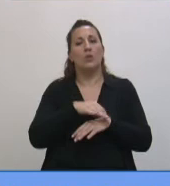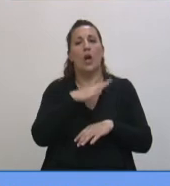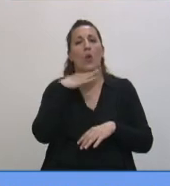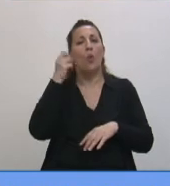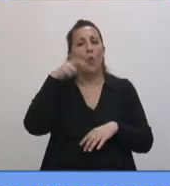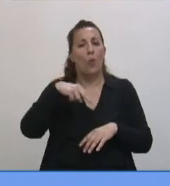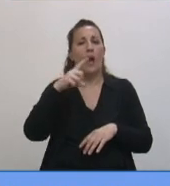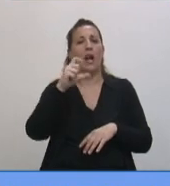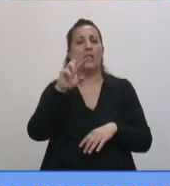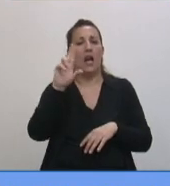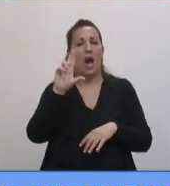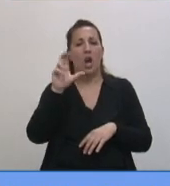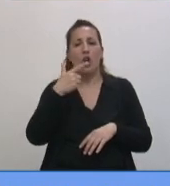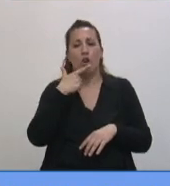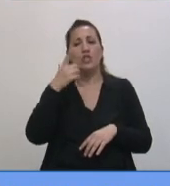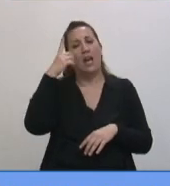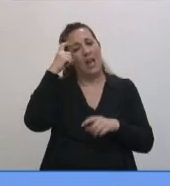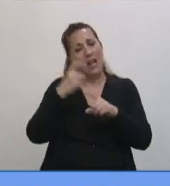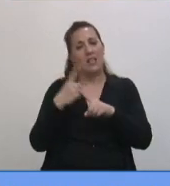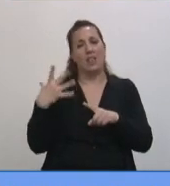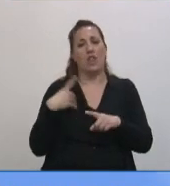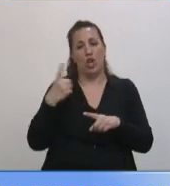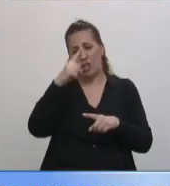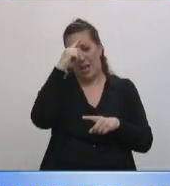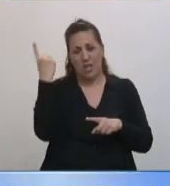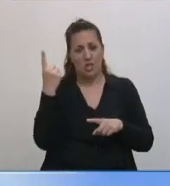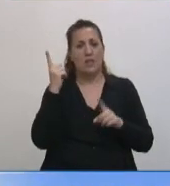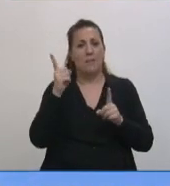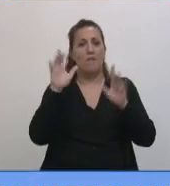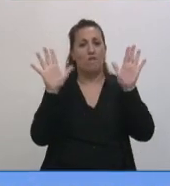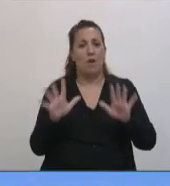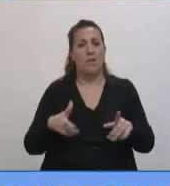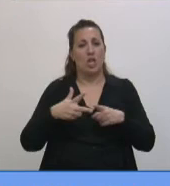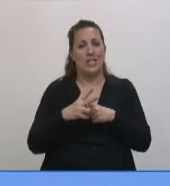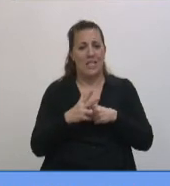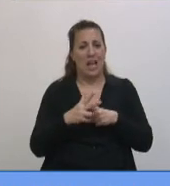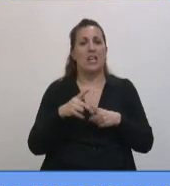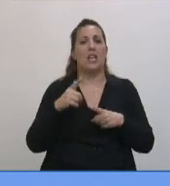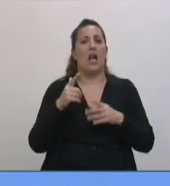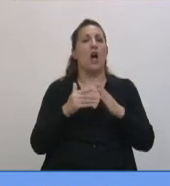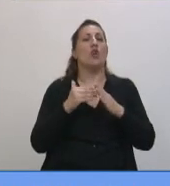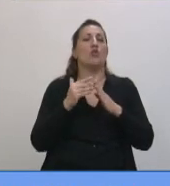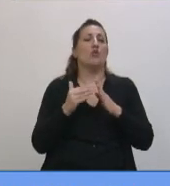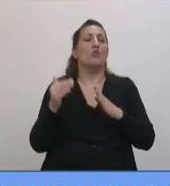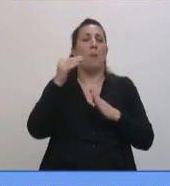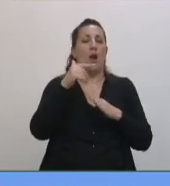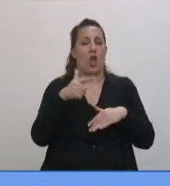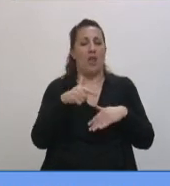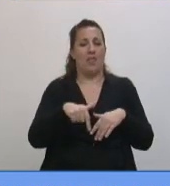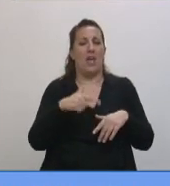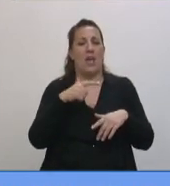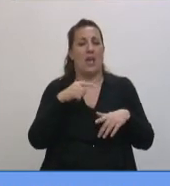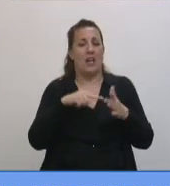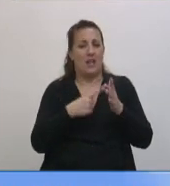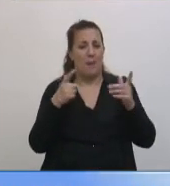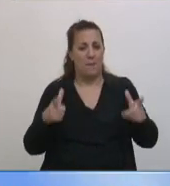Roiseco, el director nacional de Educación del Adulto y de Formación Técnica Superior de la CABA. Asimismo, fueron convocados a brindar